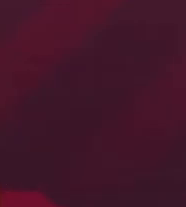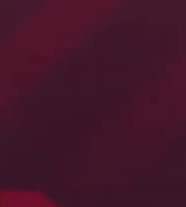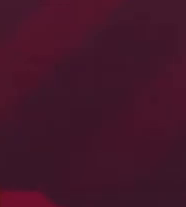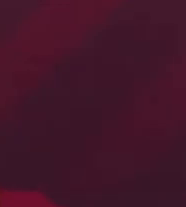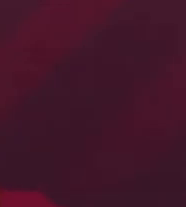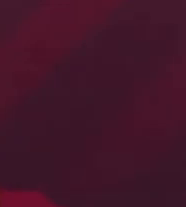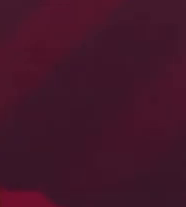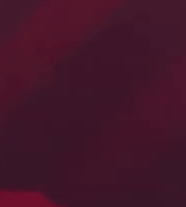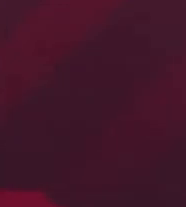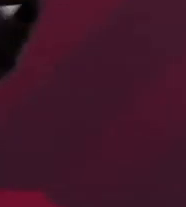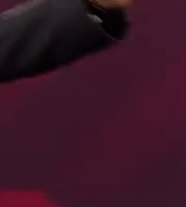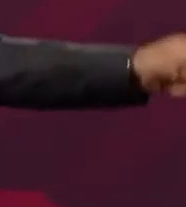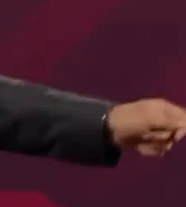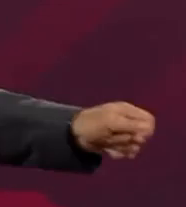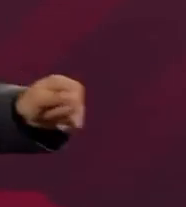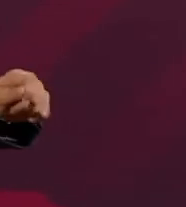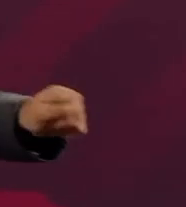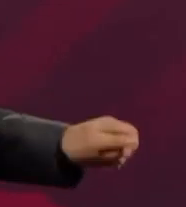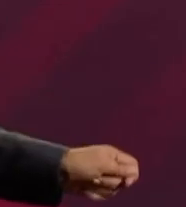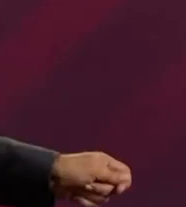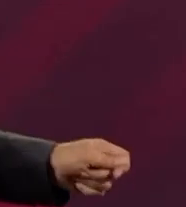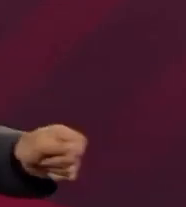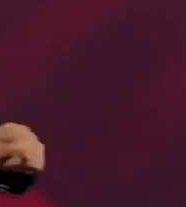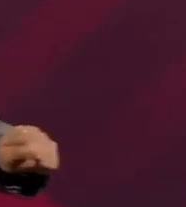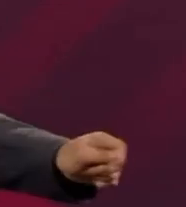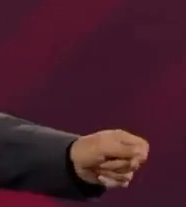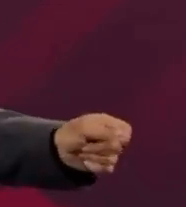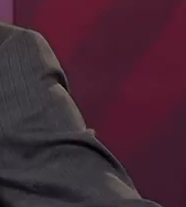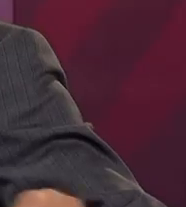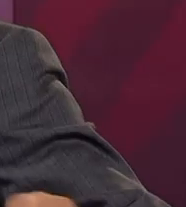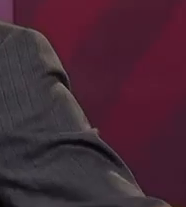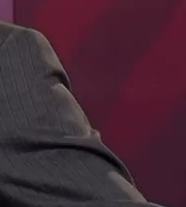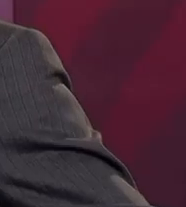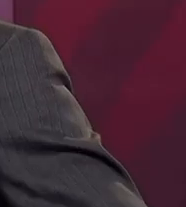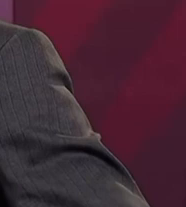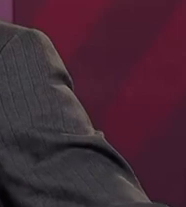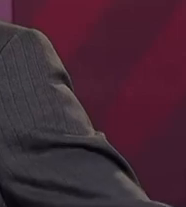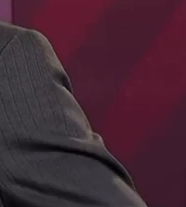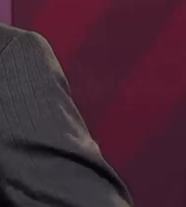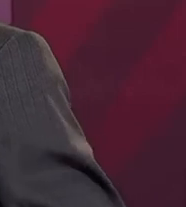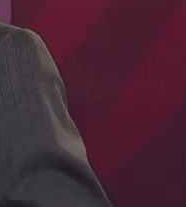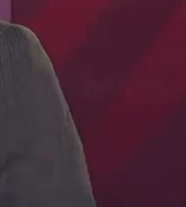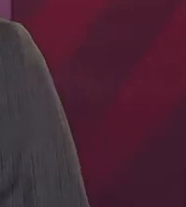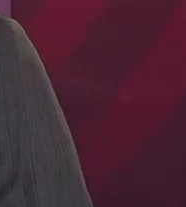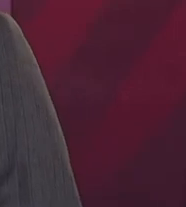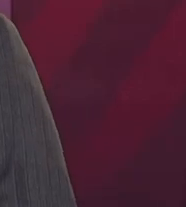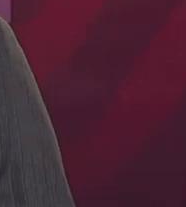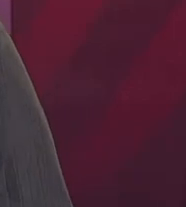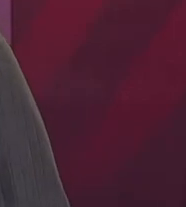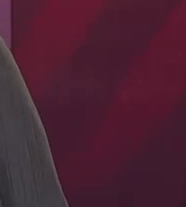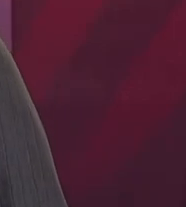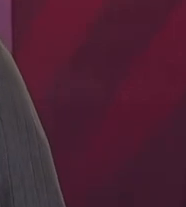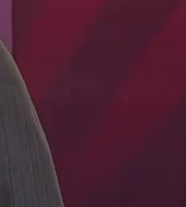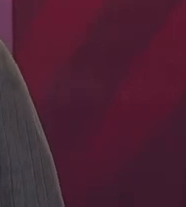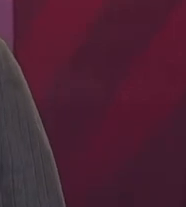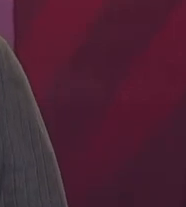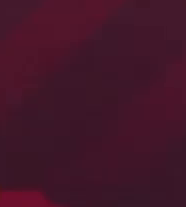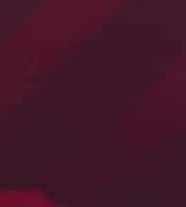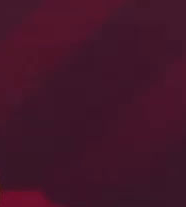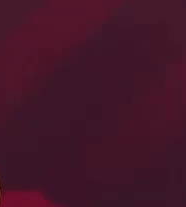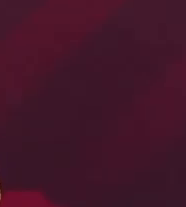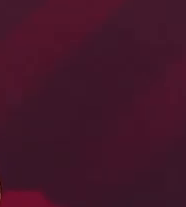nada. Abren el micrófono para ver, a ver, atrévate